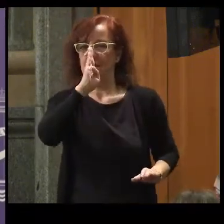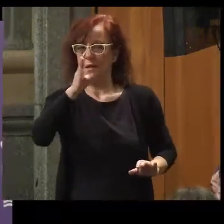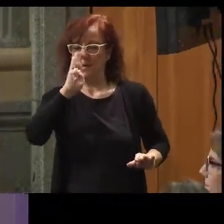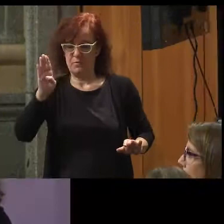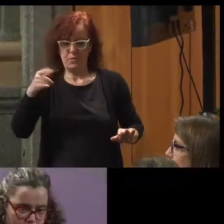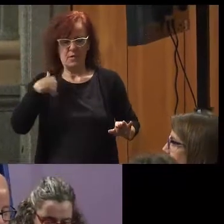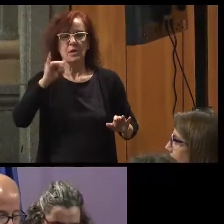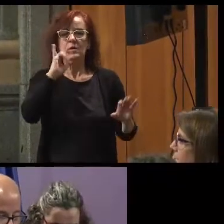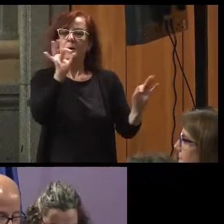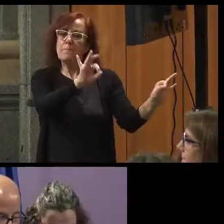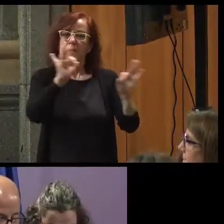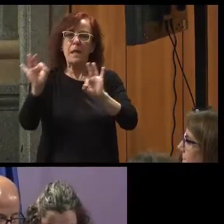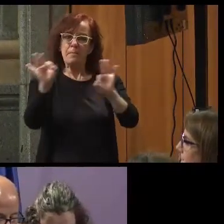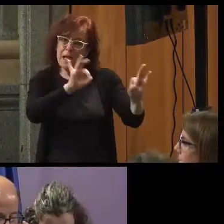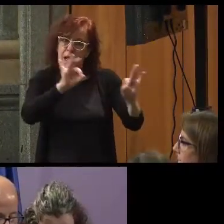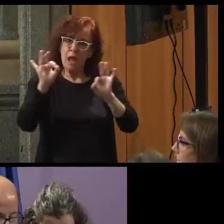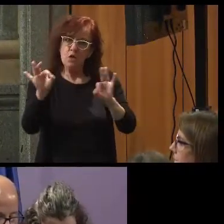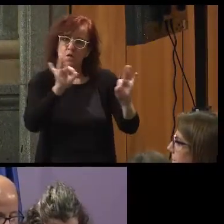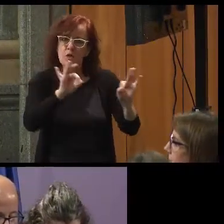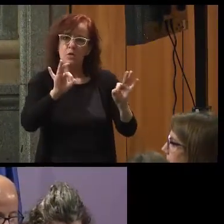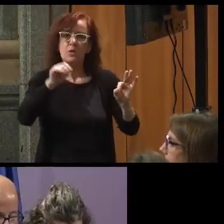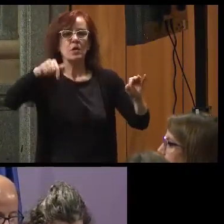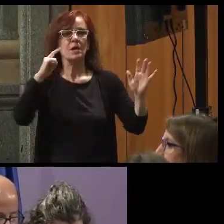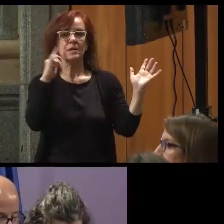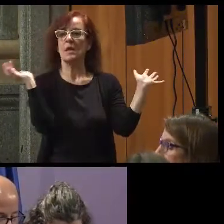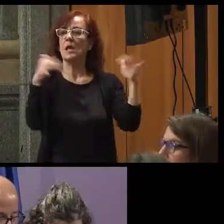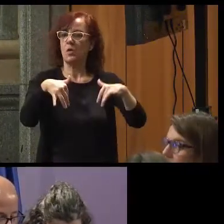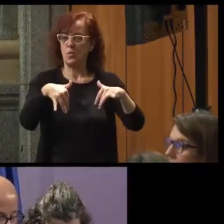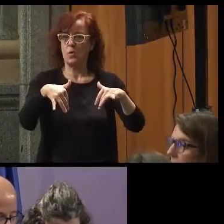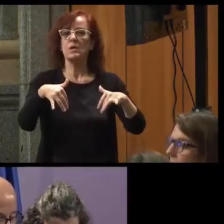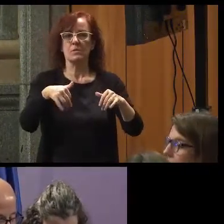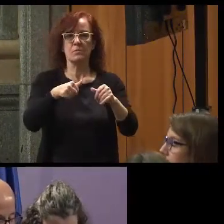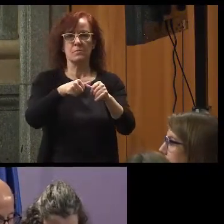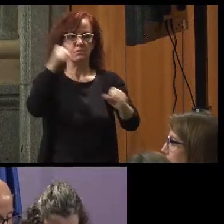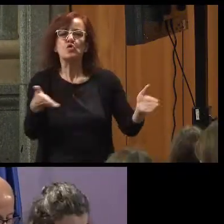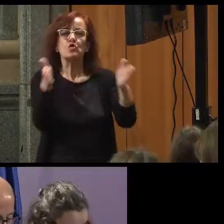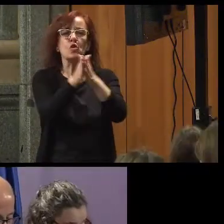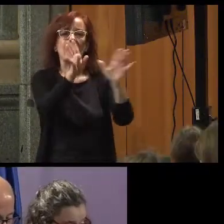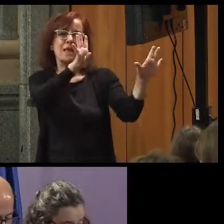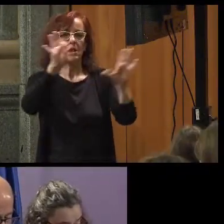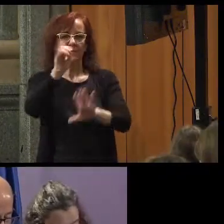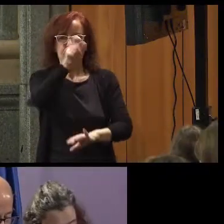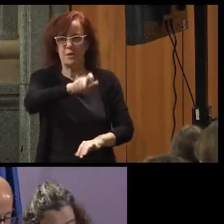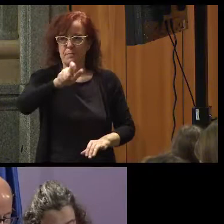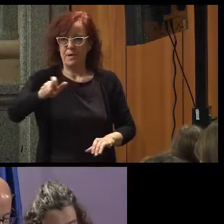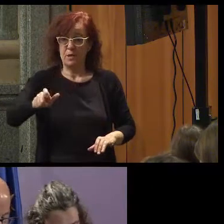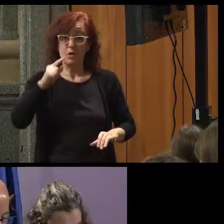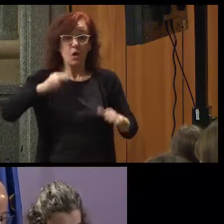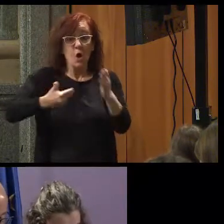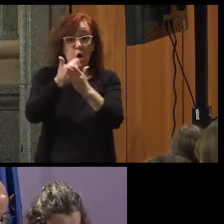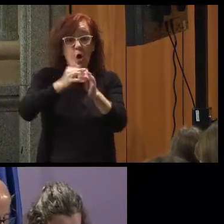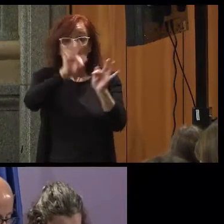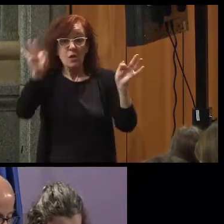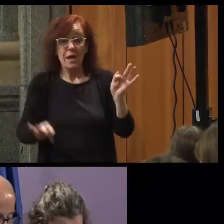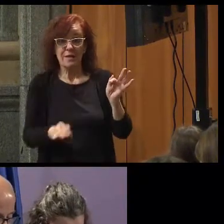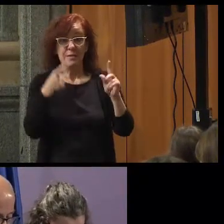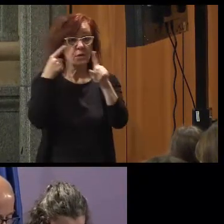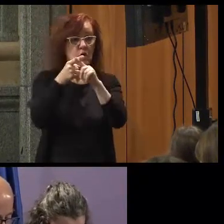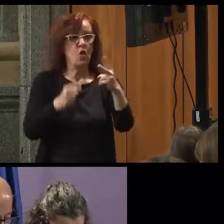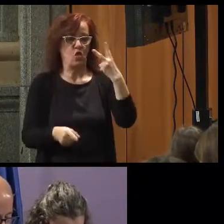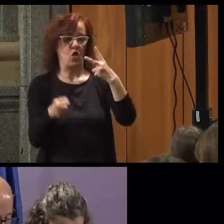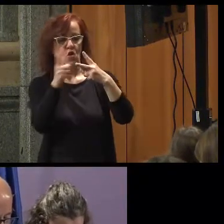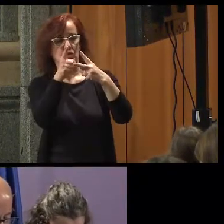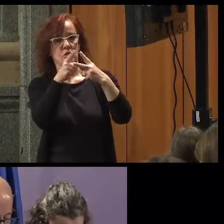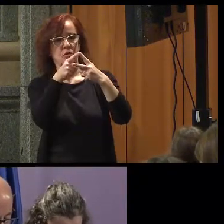Hemos estado preparando este encuentro durante varias semanas. Los objetivos de esta jornada son dos. Uno,